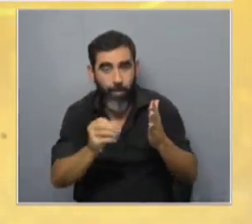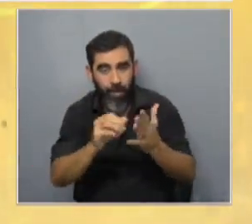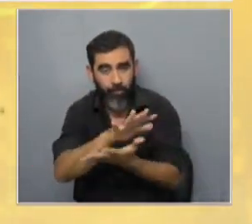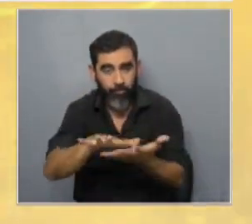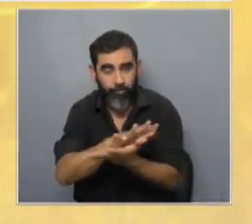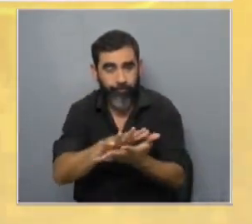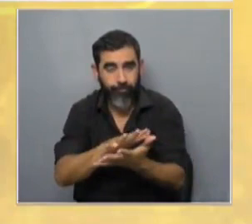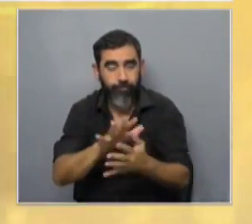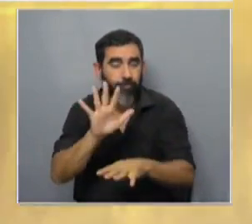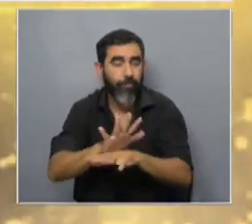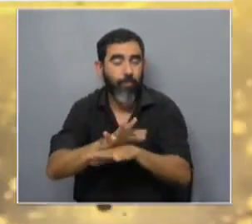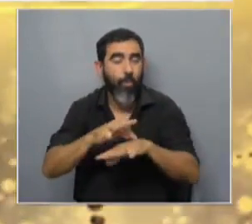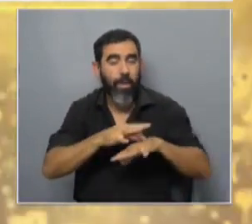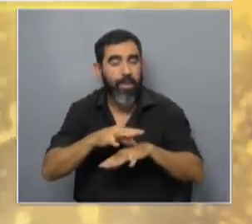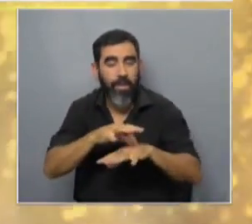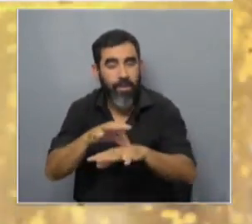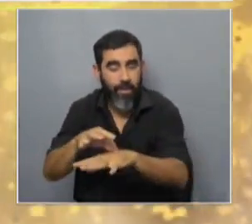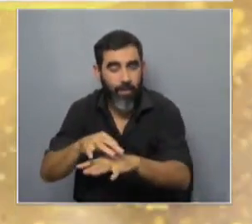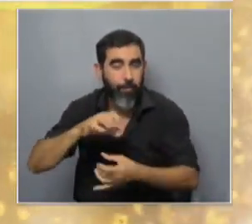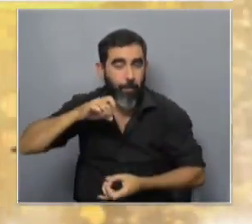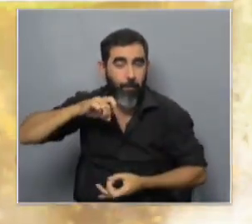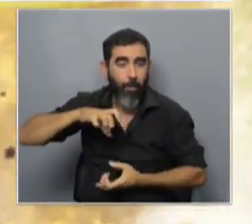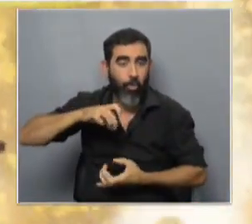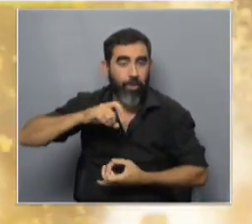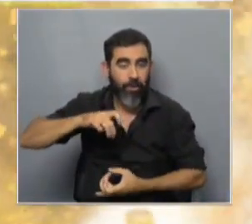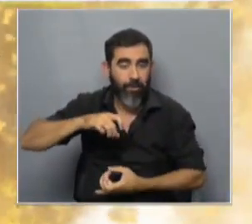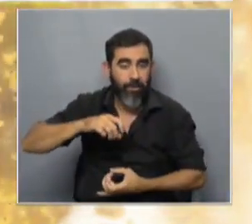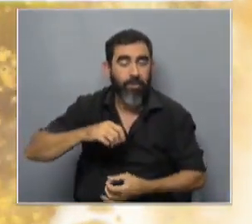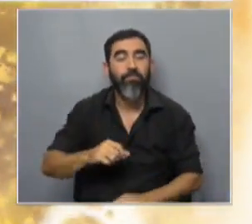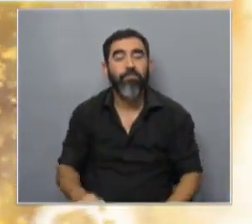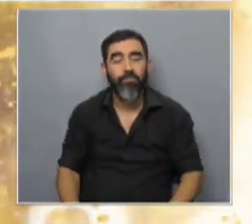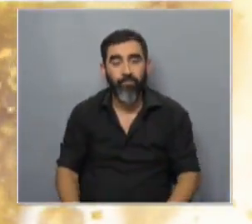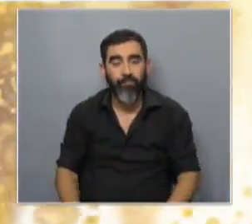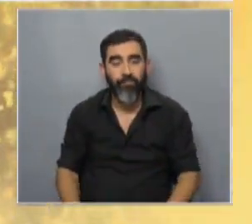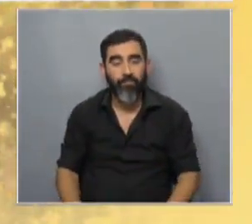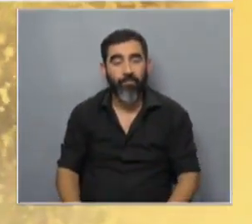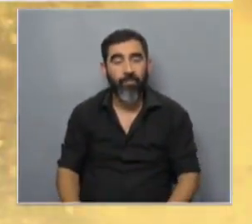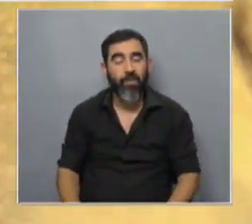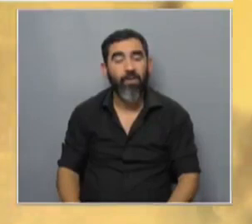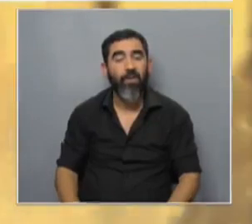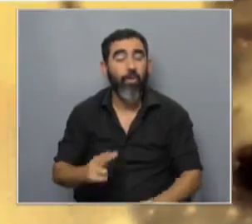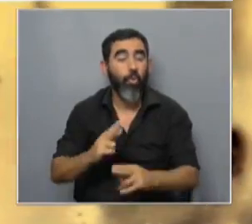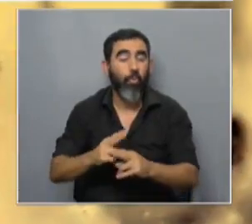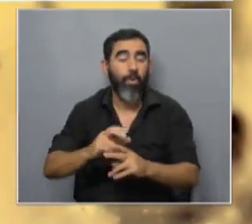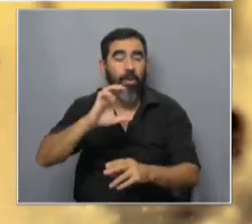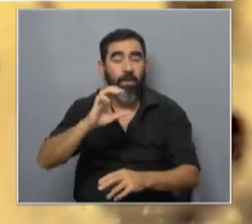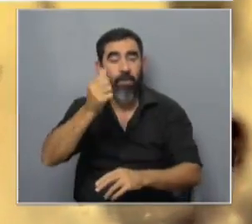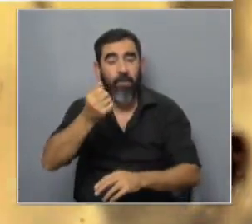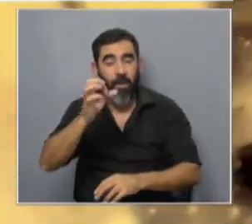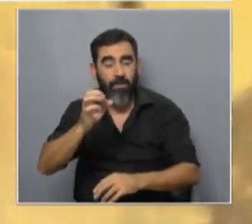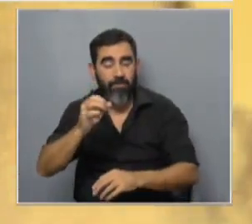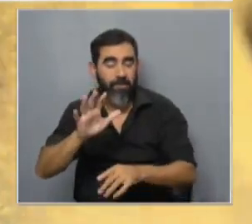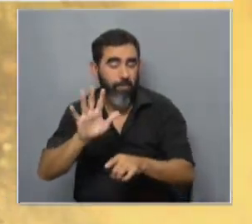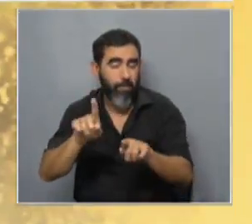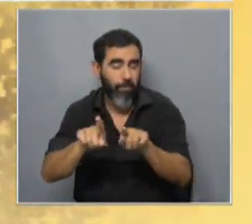que sirven como guía para unas proteínas que se llaman Cas, las regiones se llaman CRISPR, Cas de asociado a CRISPR en inglés,